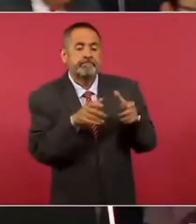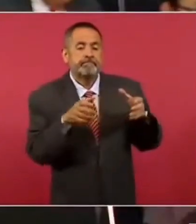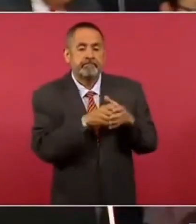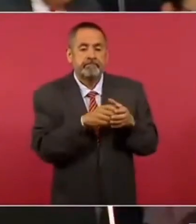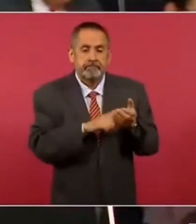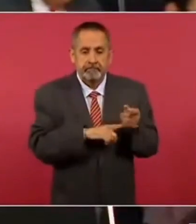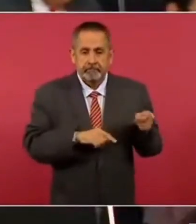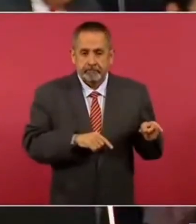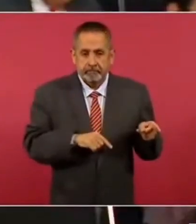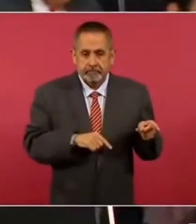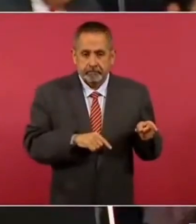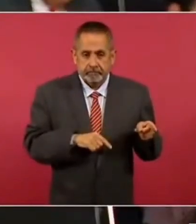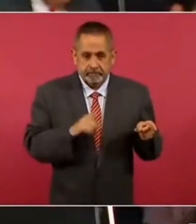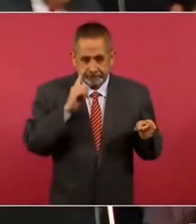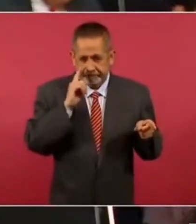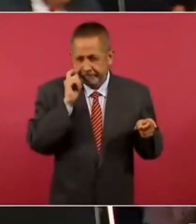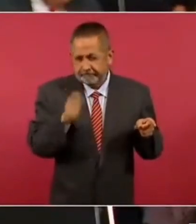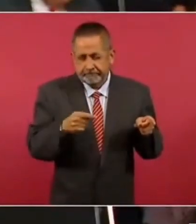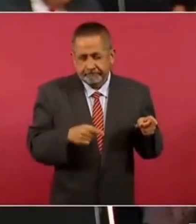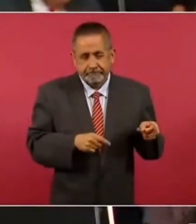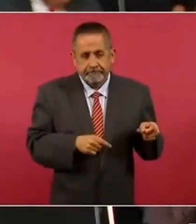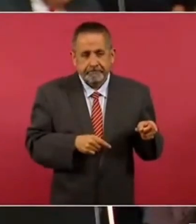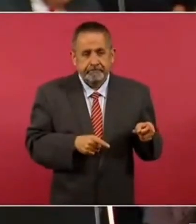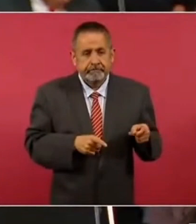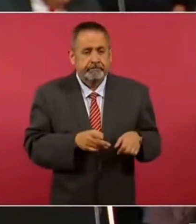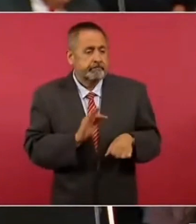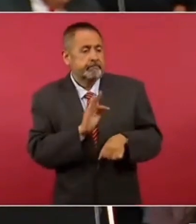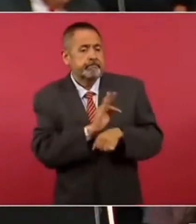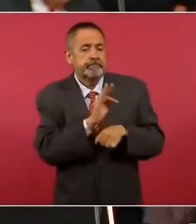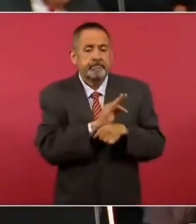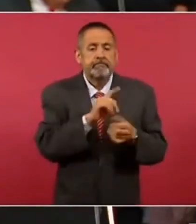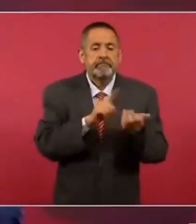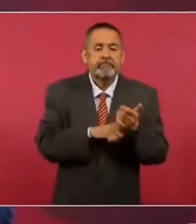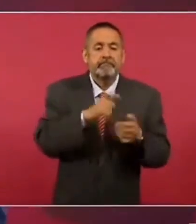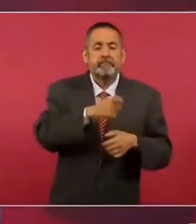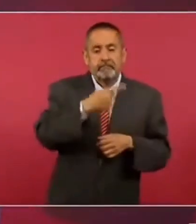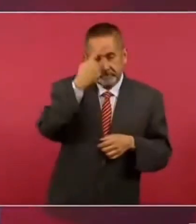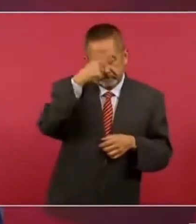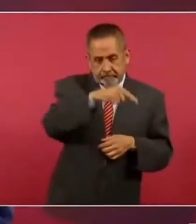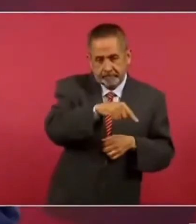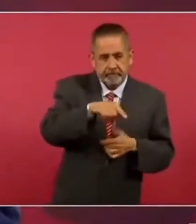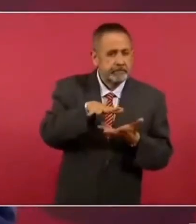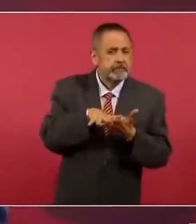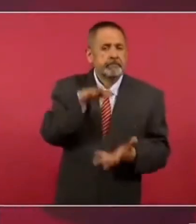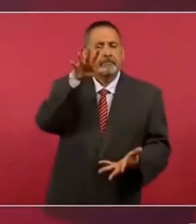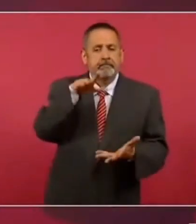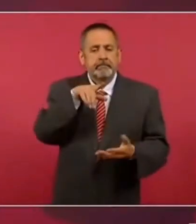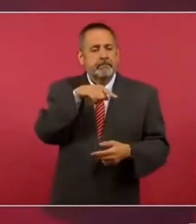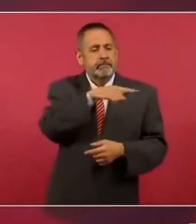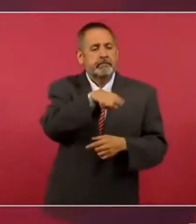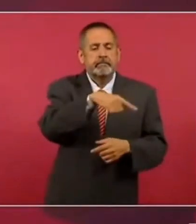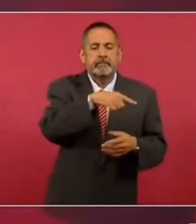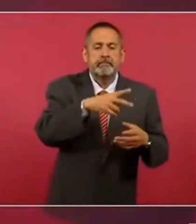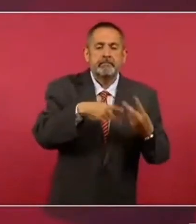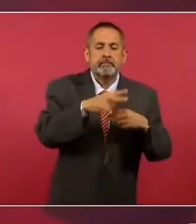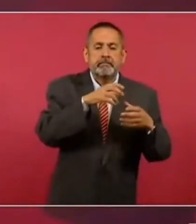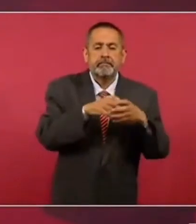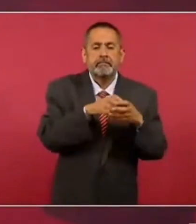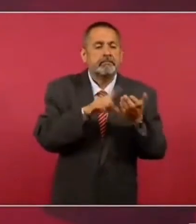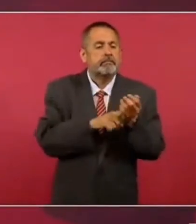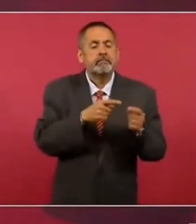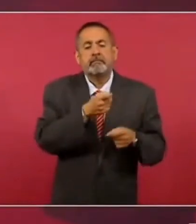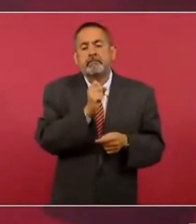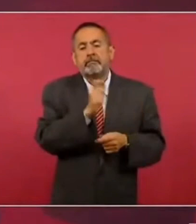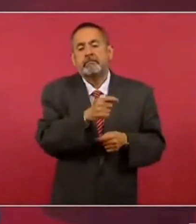fíjense lo que son las cosas, está protegido también, porque la mayoría viene de los